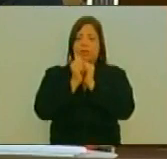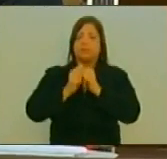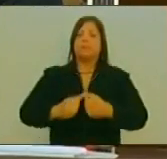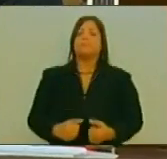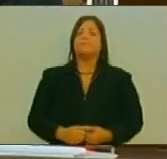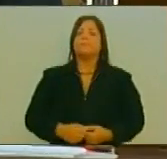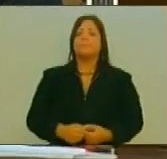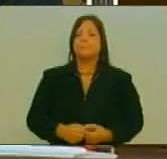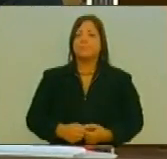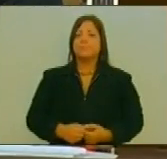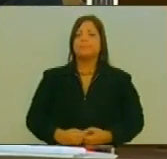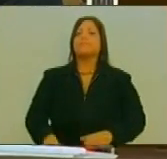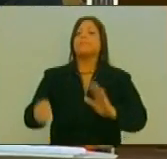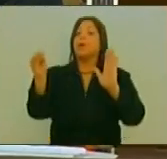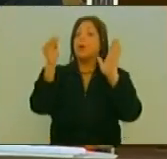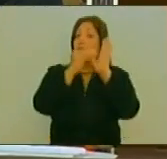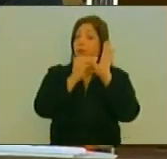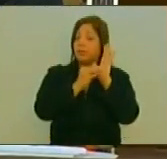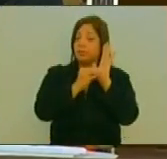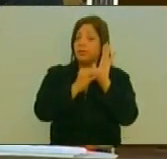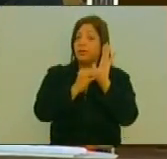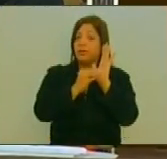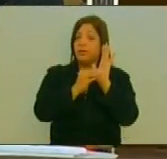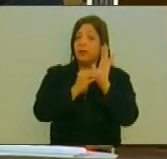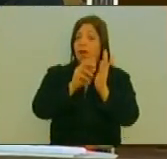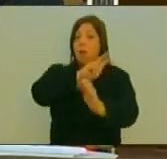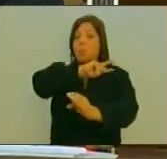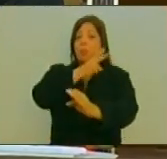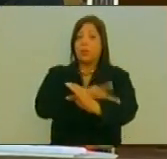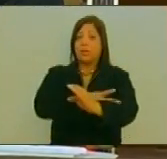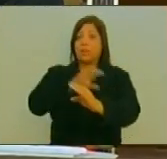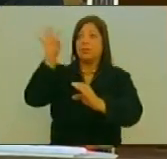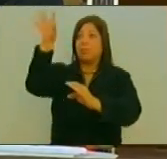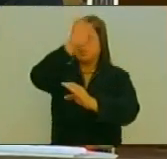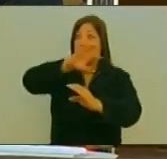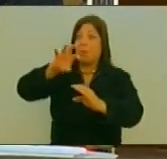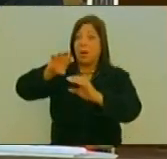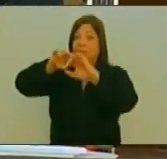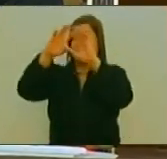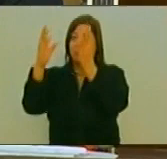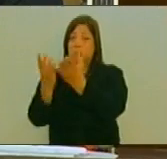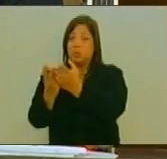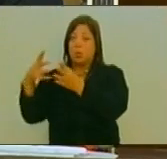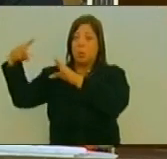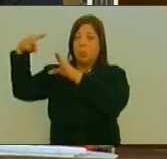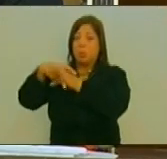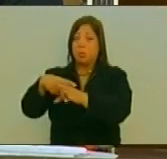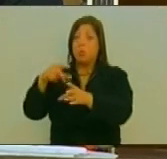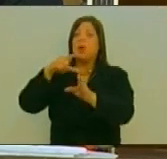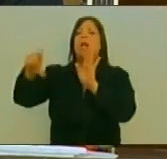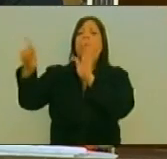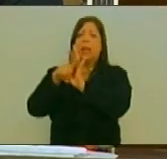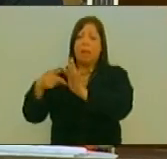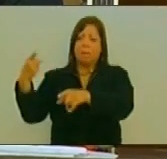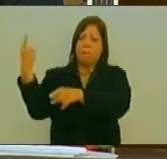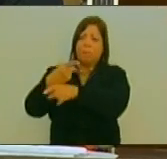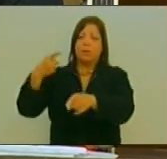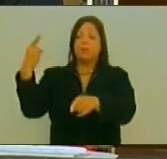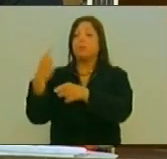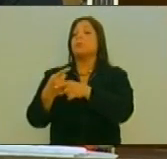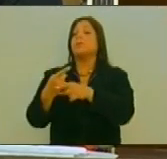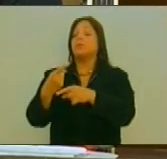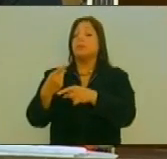Considerando Que las potencias Imperiales Promueven Legitiman Y